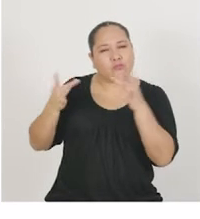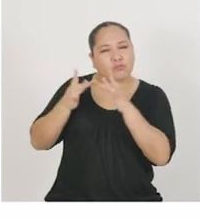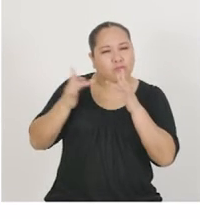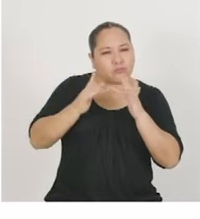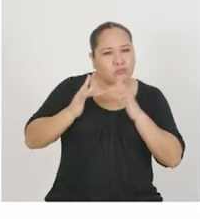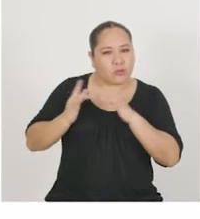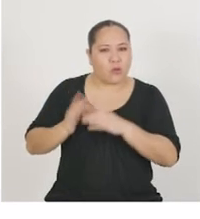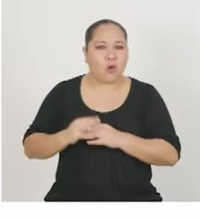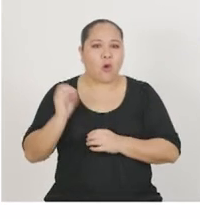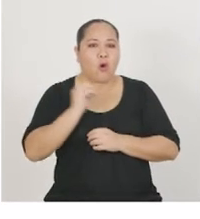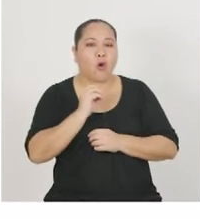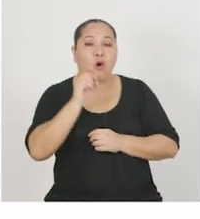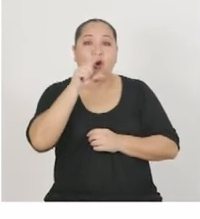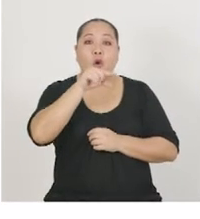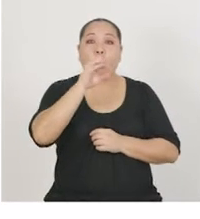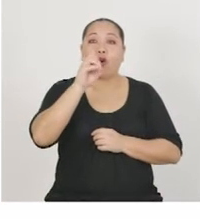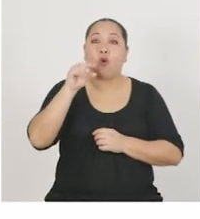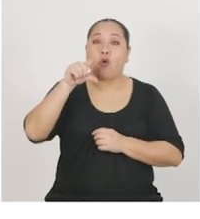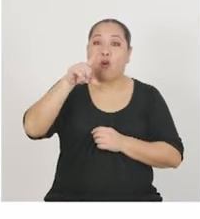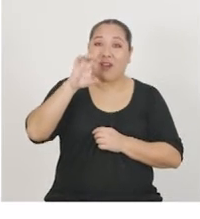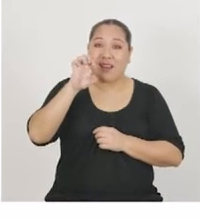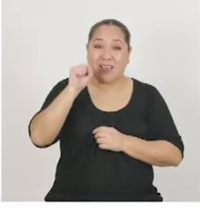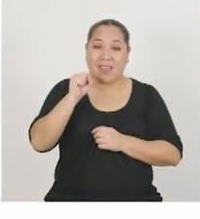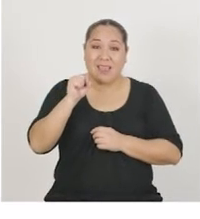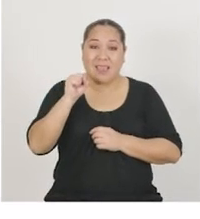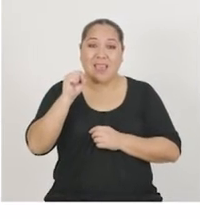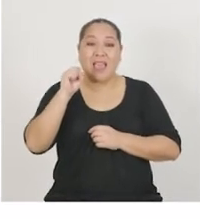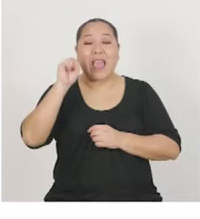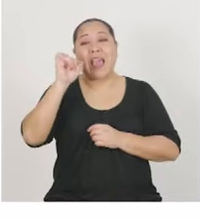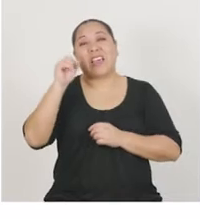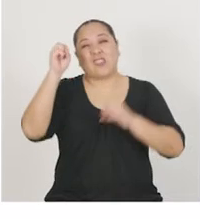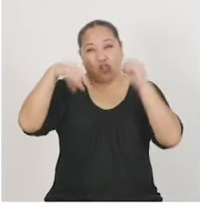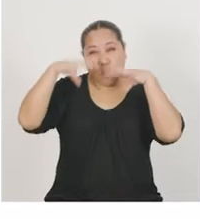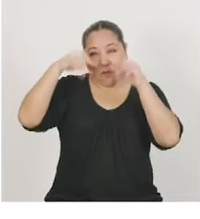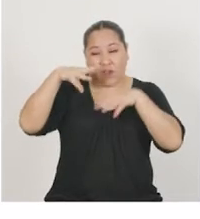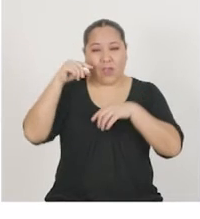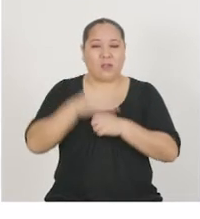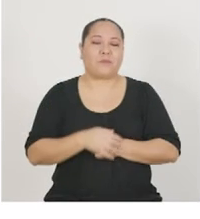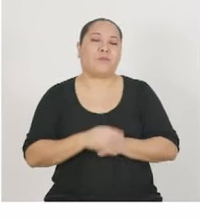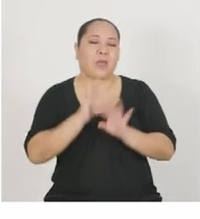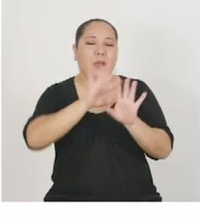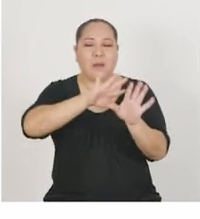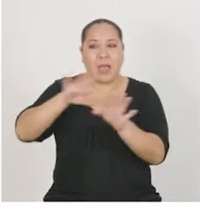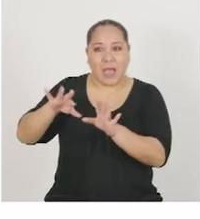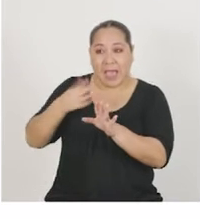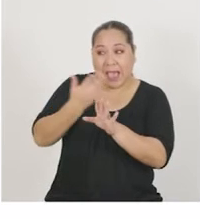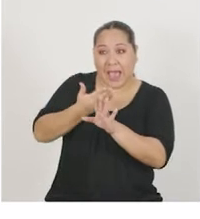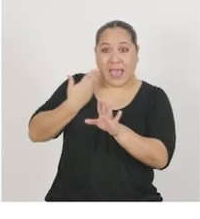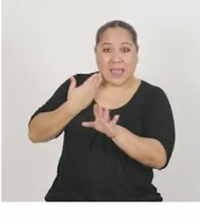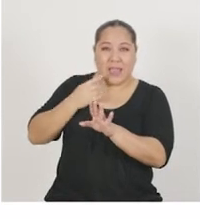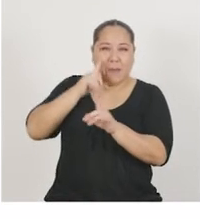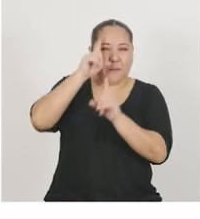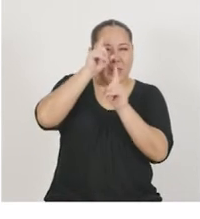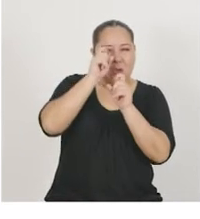antes de generar ideas con estas técnicas, debemos tener nuestra pregunta retadora, la que se planteó en la fase